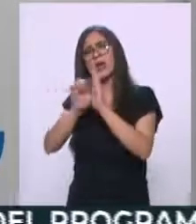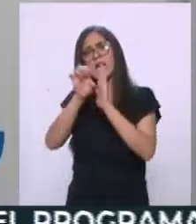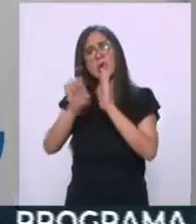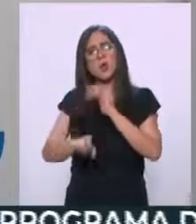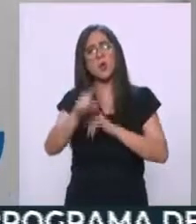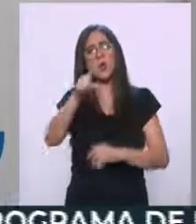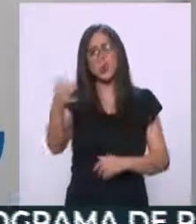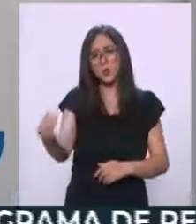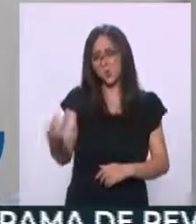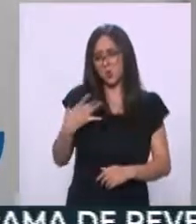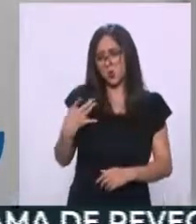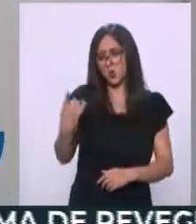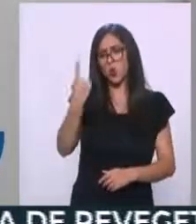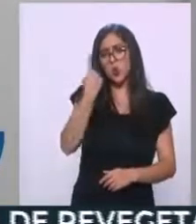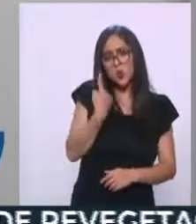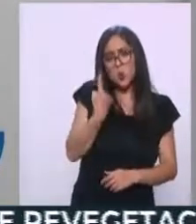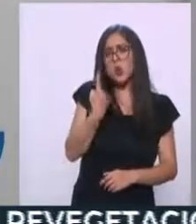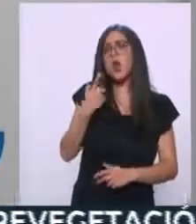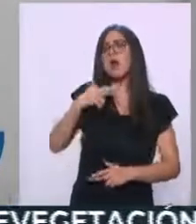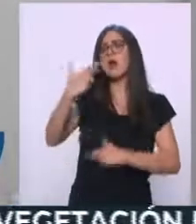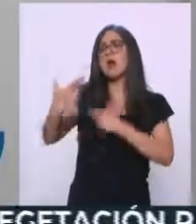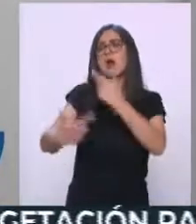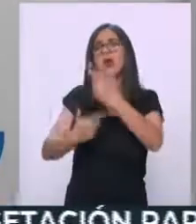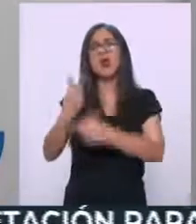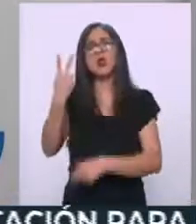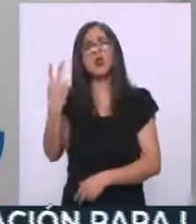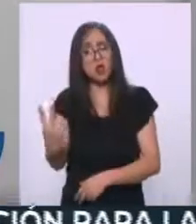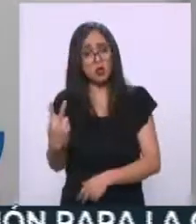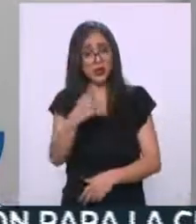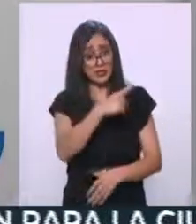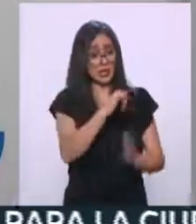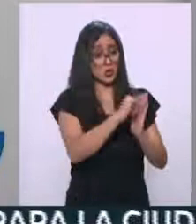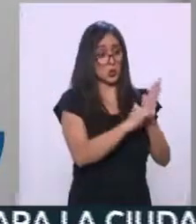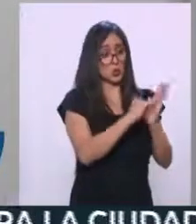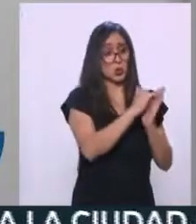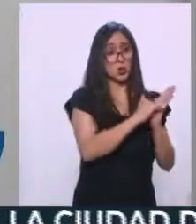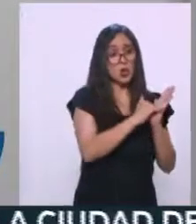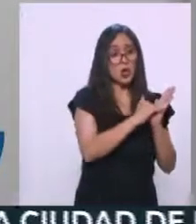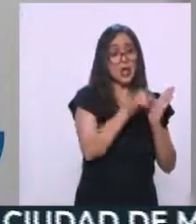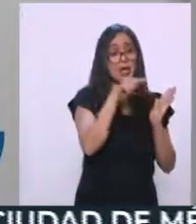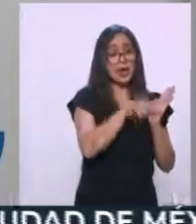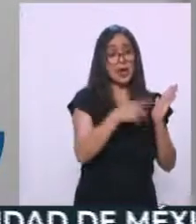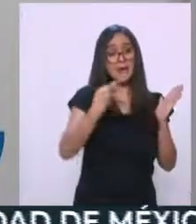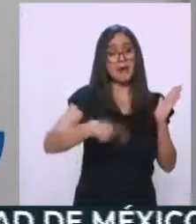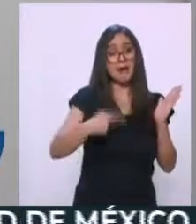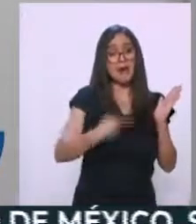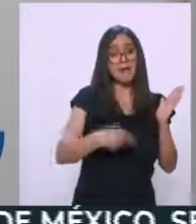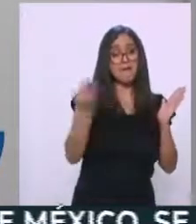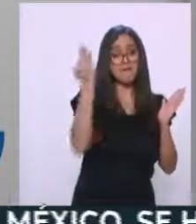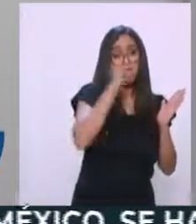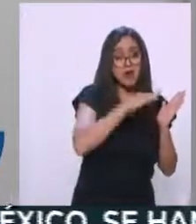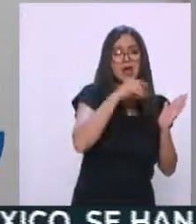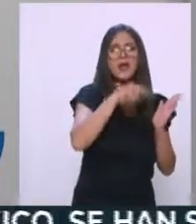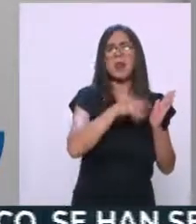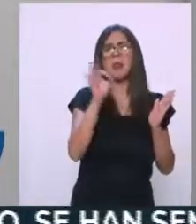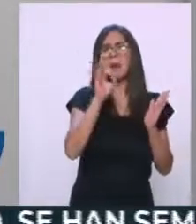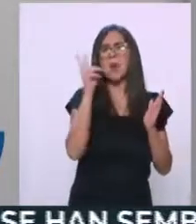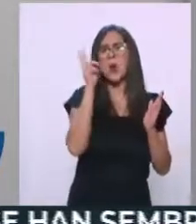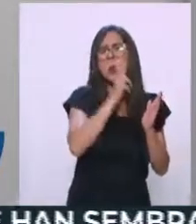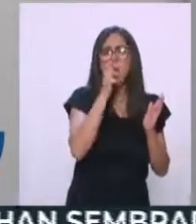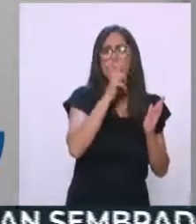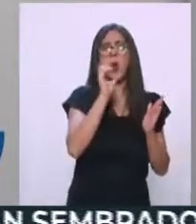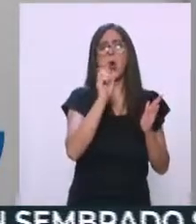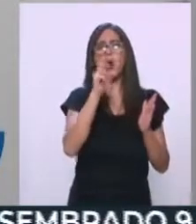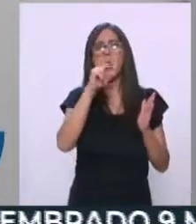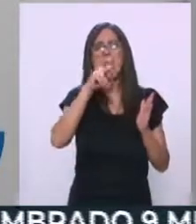bitcoin, te regreso dos. Y lamentablemente eso que empezó en YouTube, al día siguiente, estos hackers, aparentemente rusos u ucranianos,